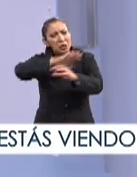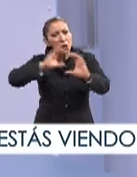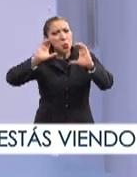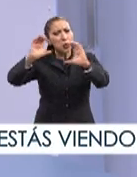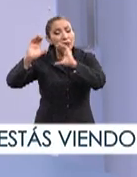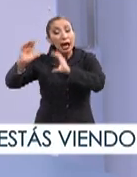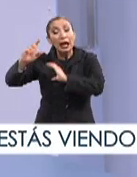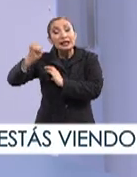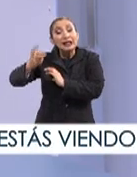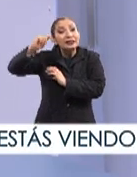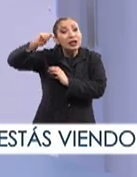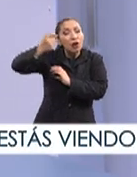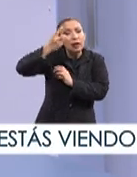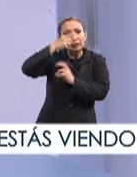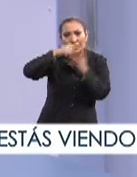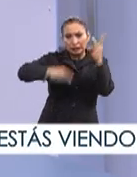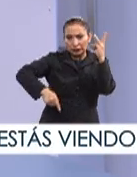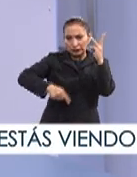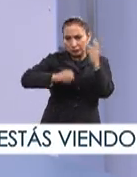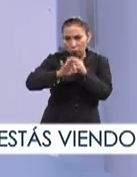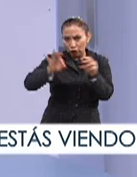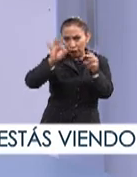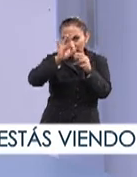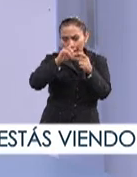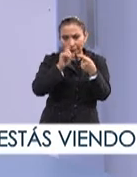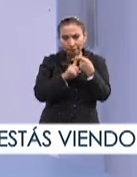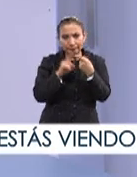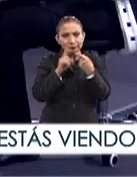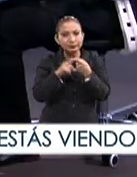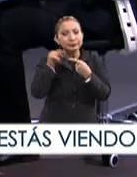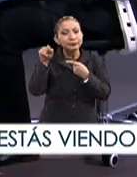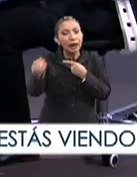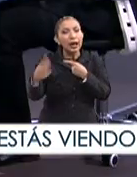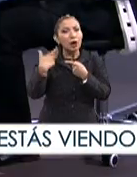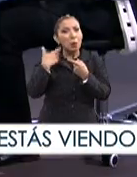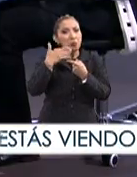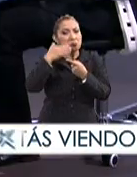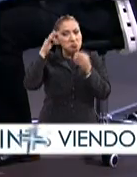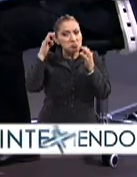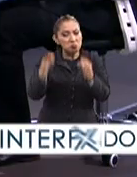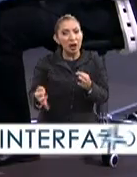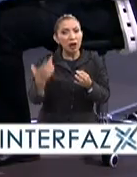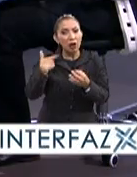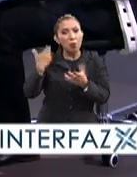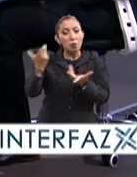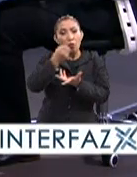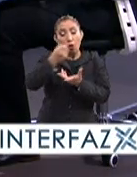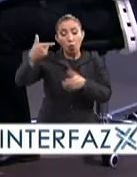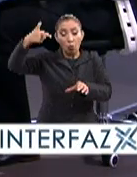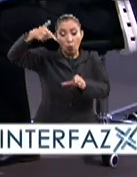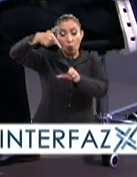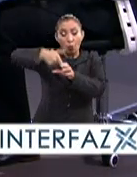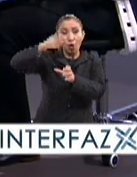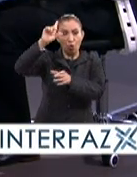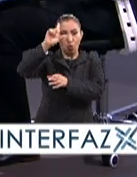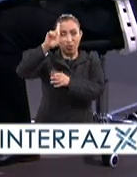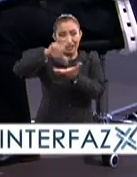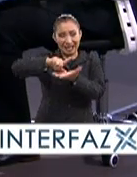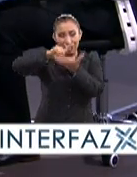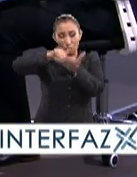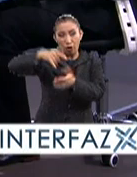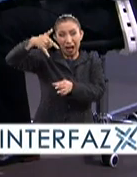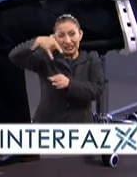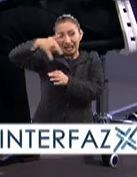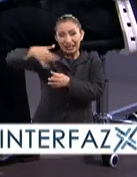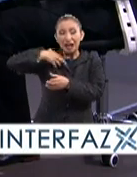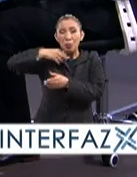es una tecnología que tiene tres rasgos importantes. El primero de ellos es alta eficiencia. Nuestro eslogan es que metemos un litro de aceite